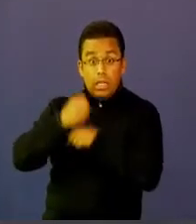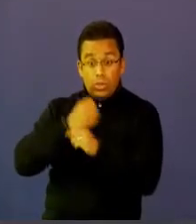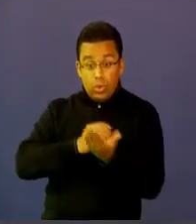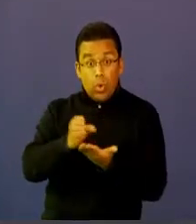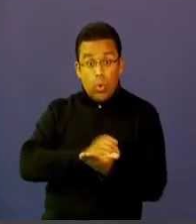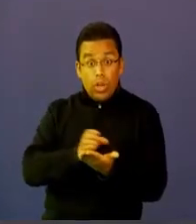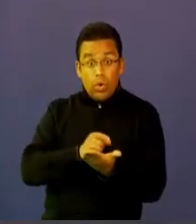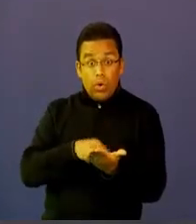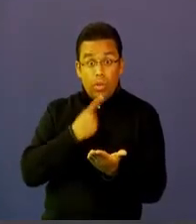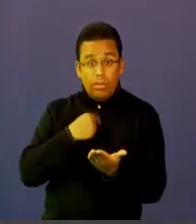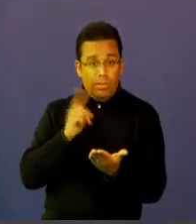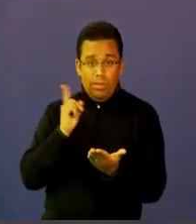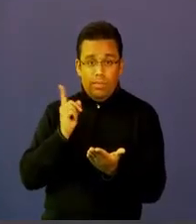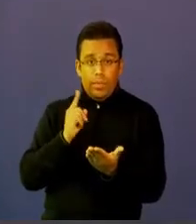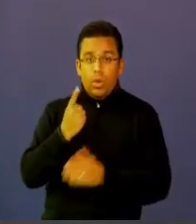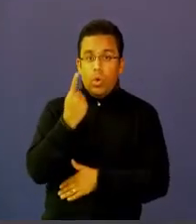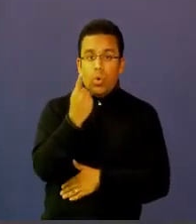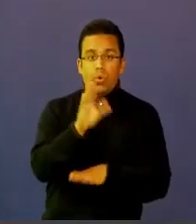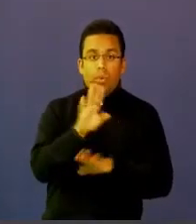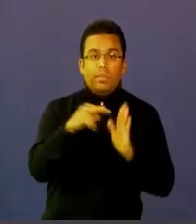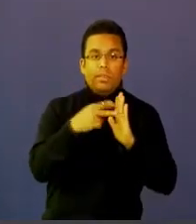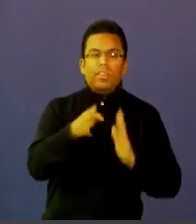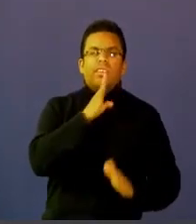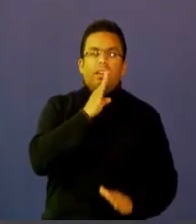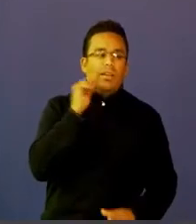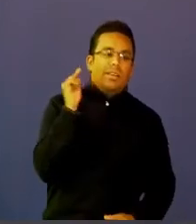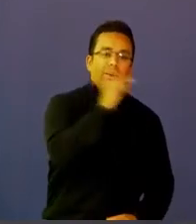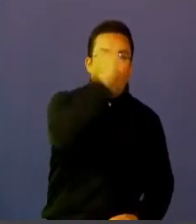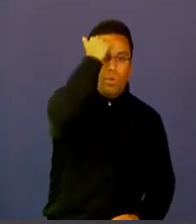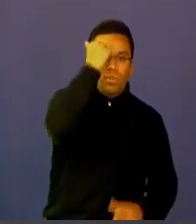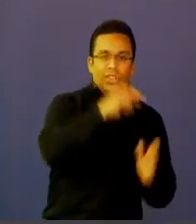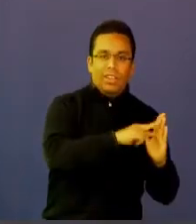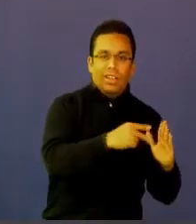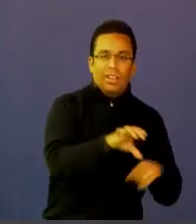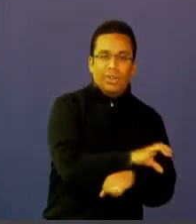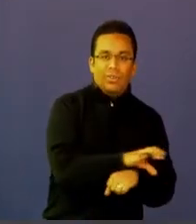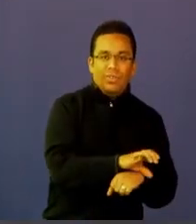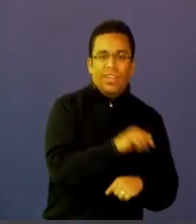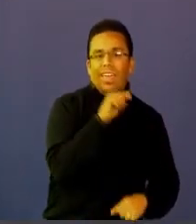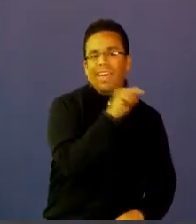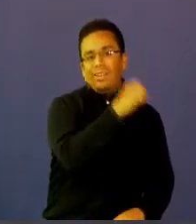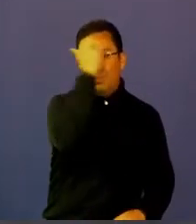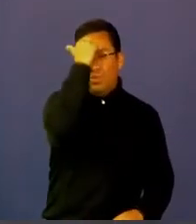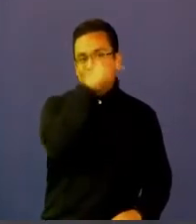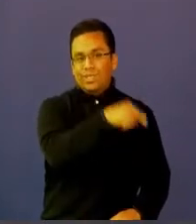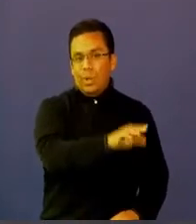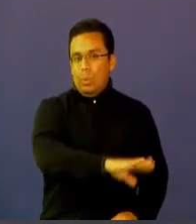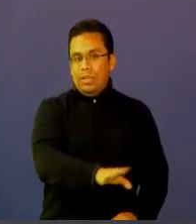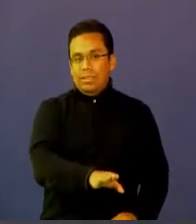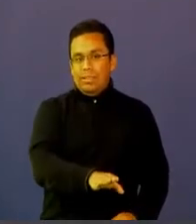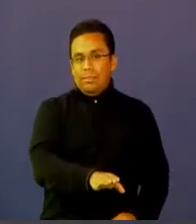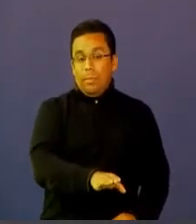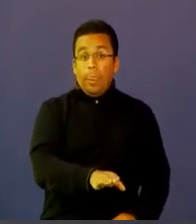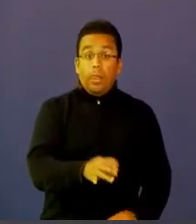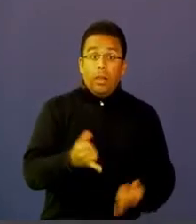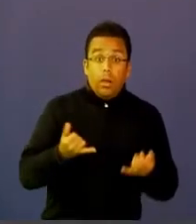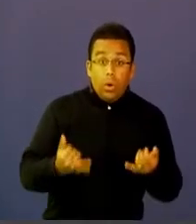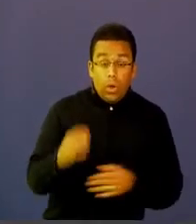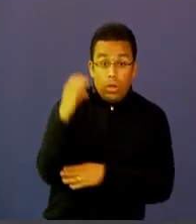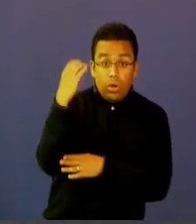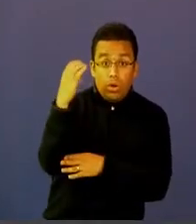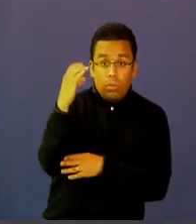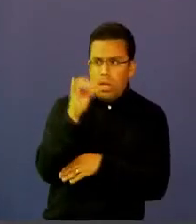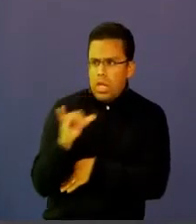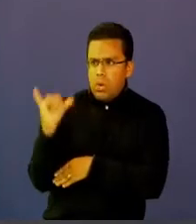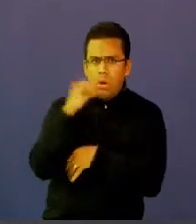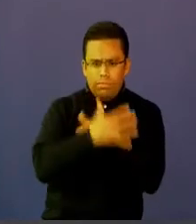distinto el único que sabía de tecnología era el profesor de tecnología era el profesor de informática sin embargo Colombia al igual que todos los